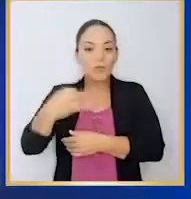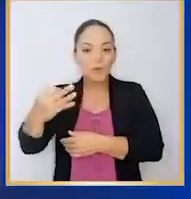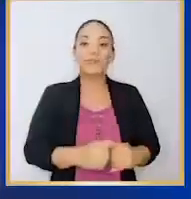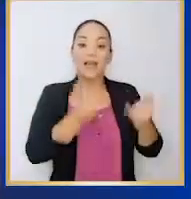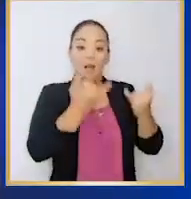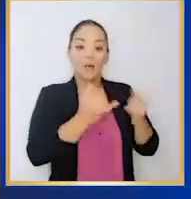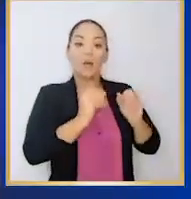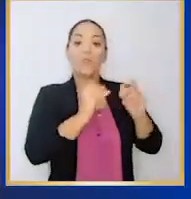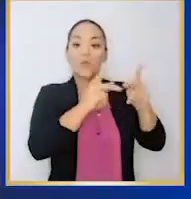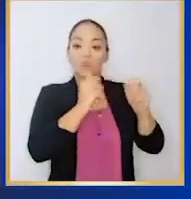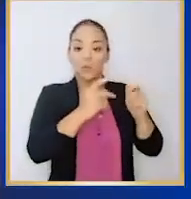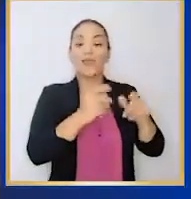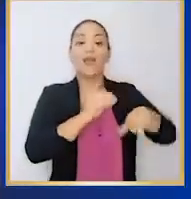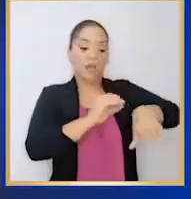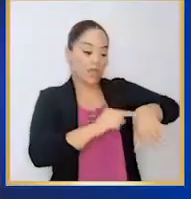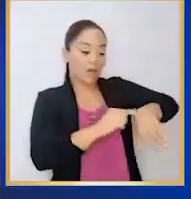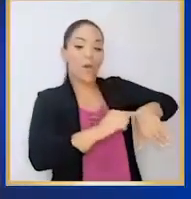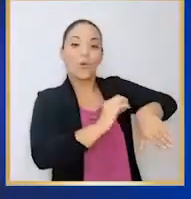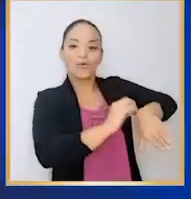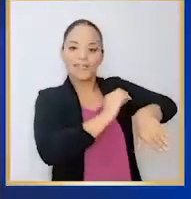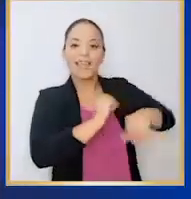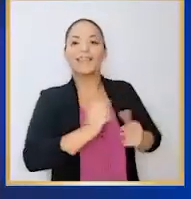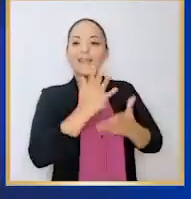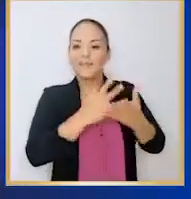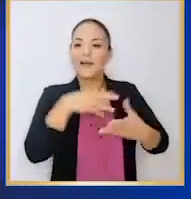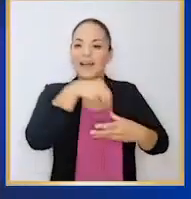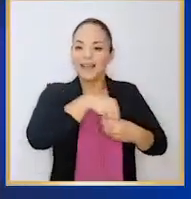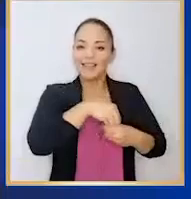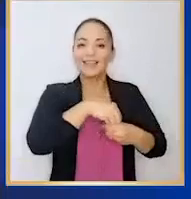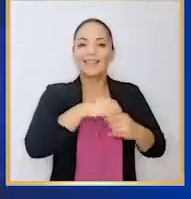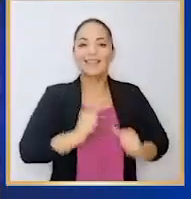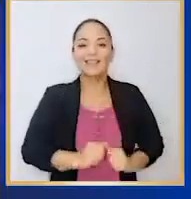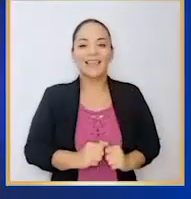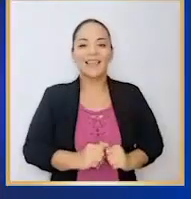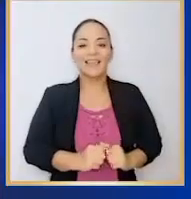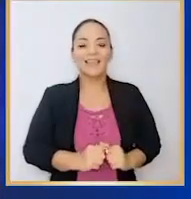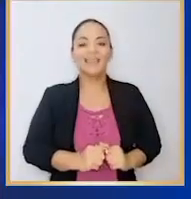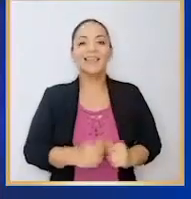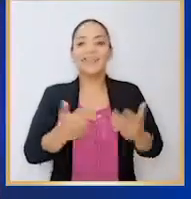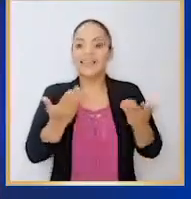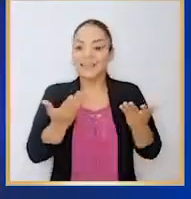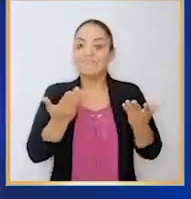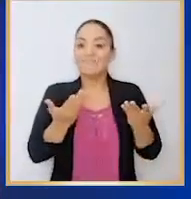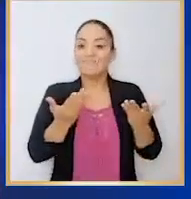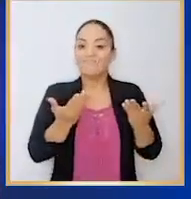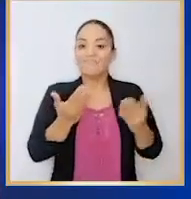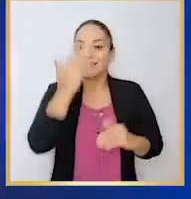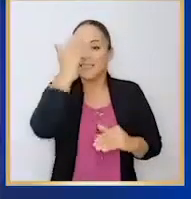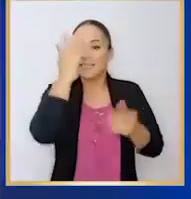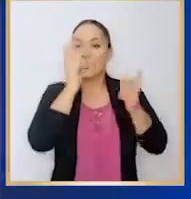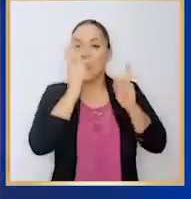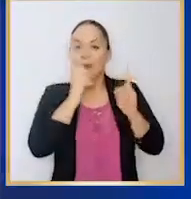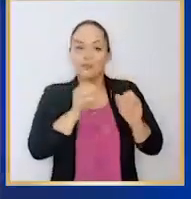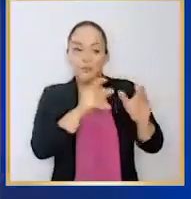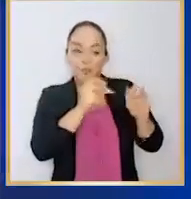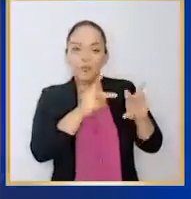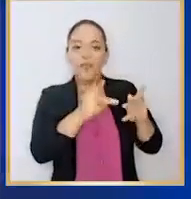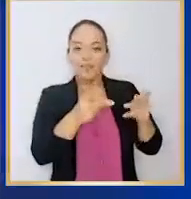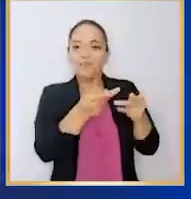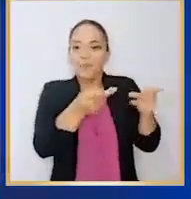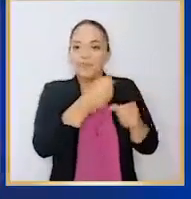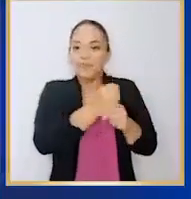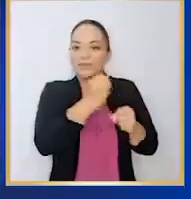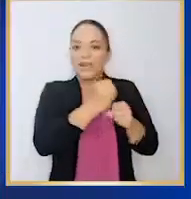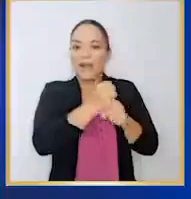día. Se da la oportunidad a todos aquí en Occidente de que podamos ser parte de conocer las próximas oportunidades